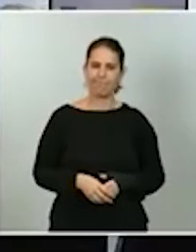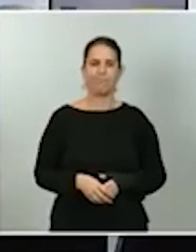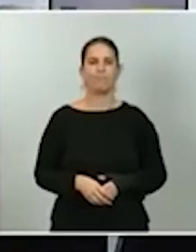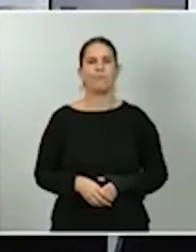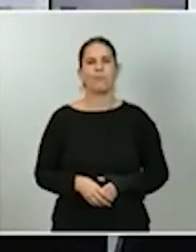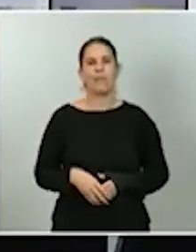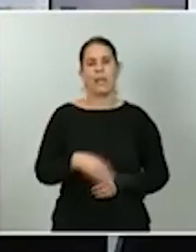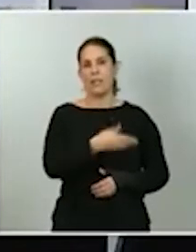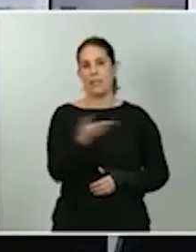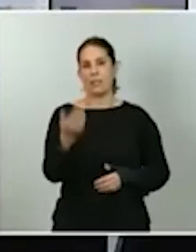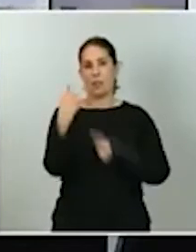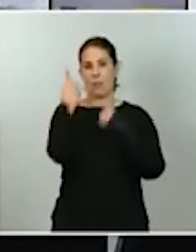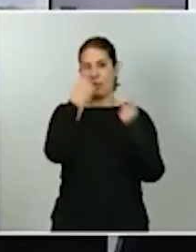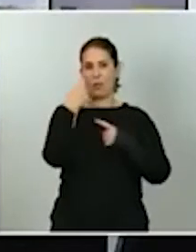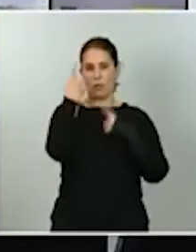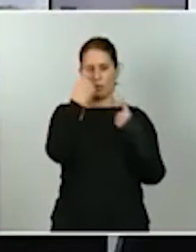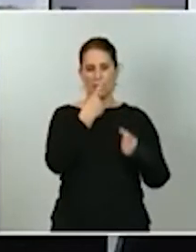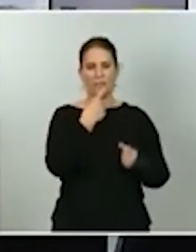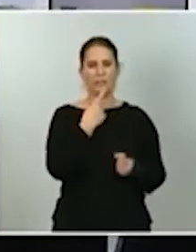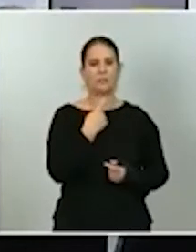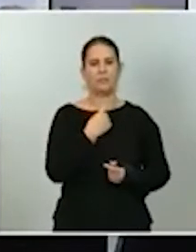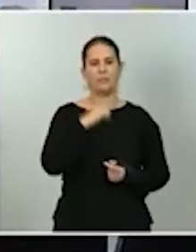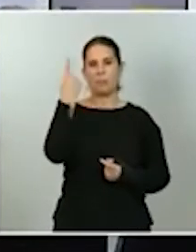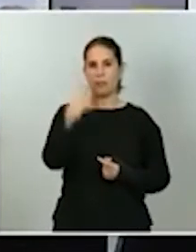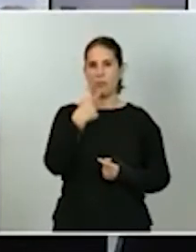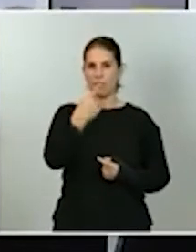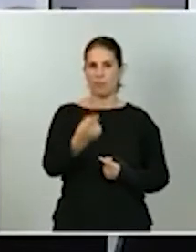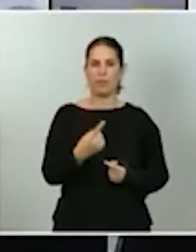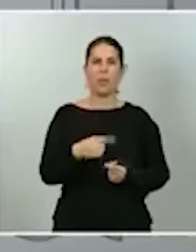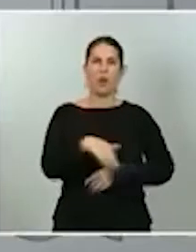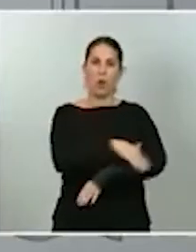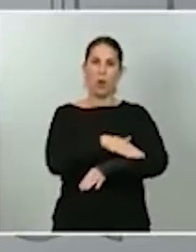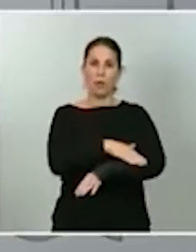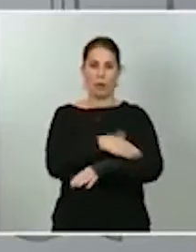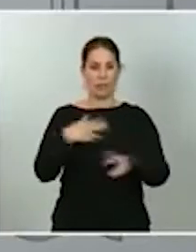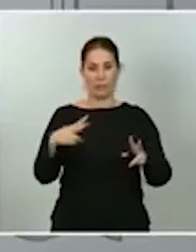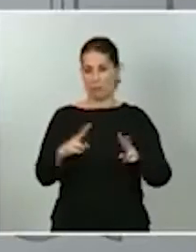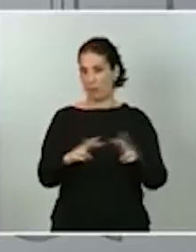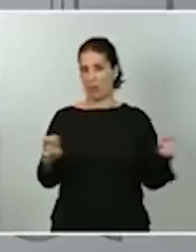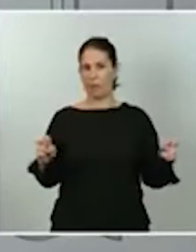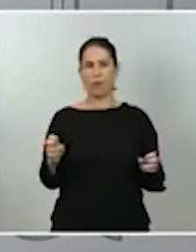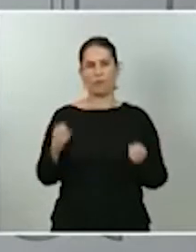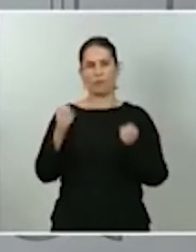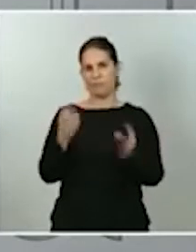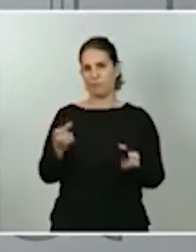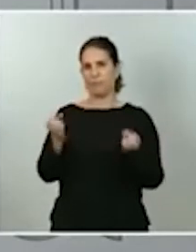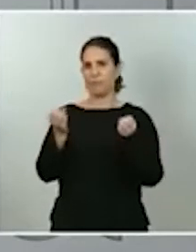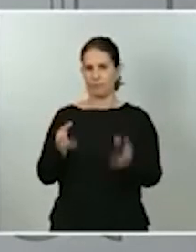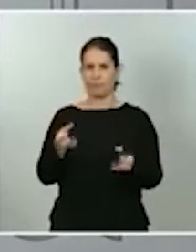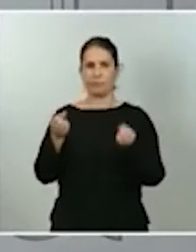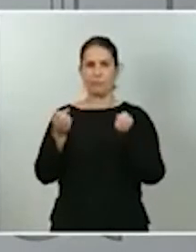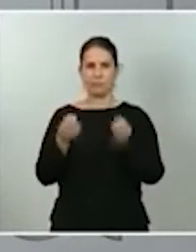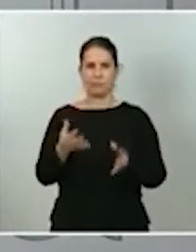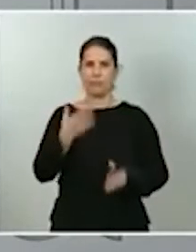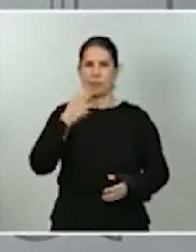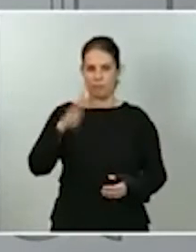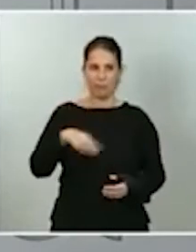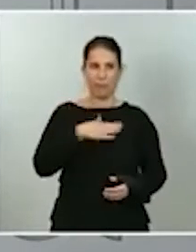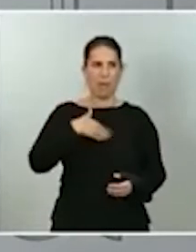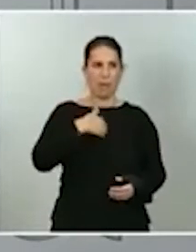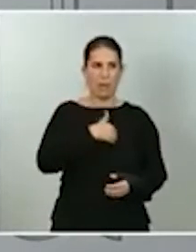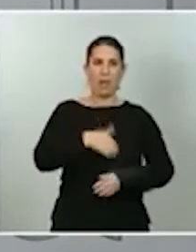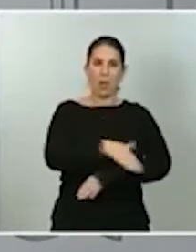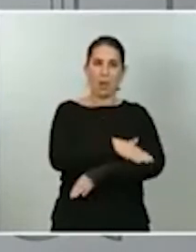en primer lugar que el Gobierno desde el primer día está transmitiendo que, efectivamente, como Gobierno tenemos un acuerdo programático